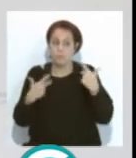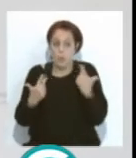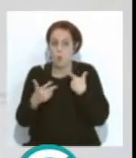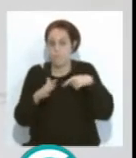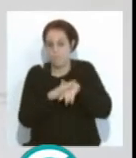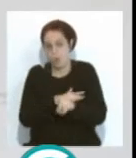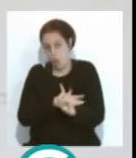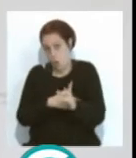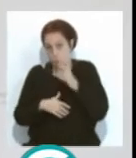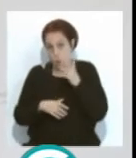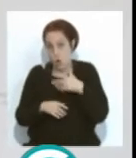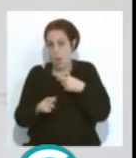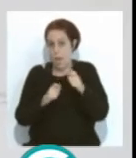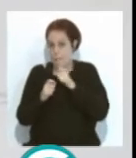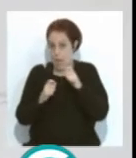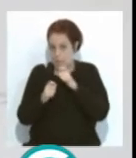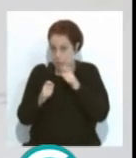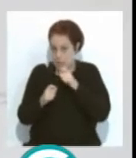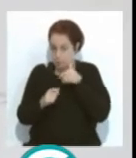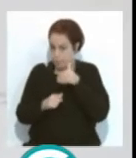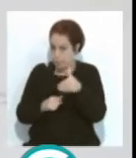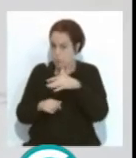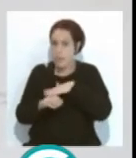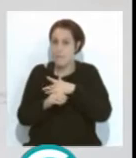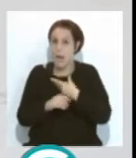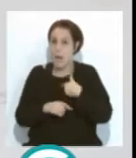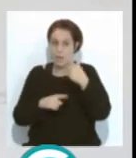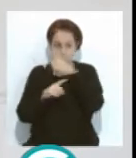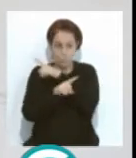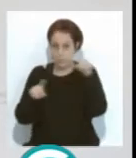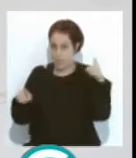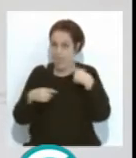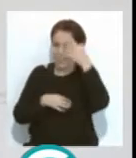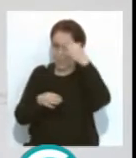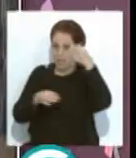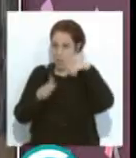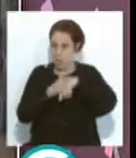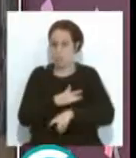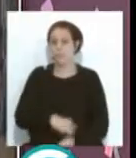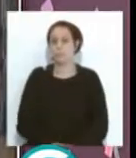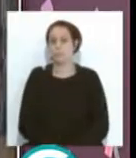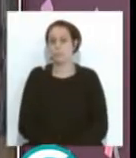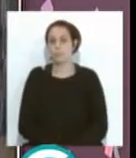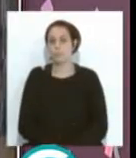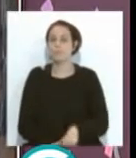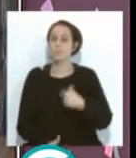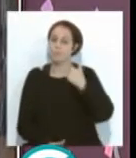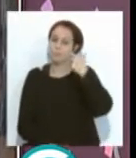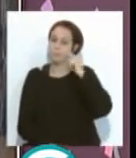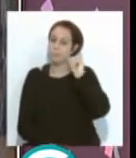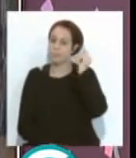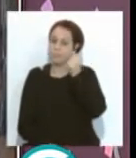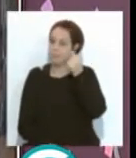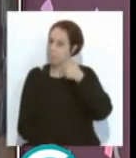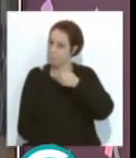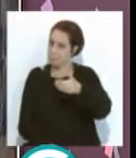profundidad ya que habrá una rueda prensa específica para dar a conocer todos y cada uno de los detalles y pormenores. Bueno, pues ya nos enteraremos de esos